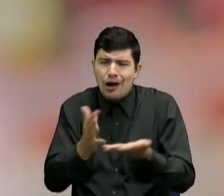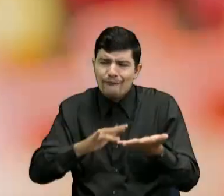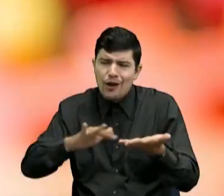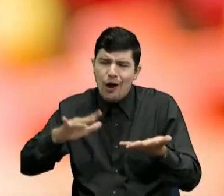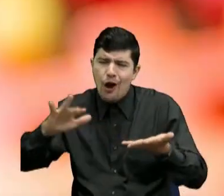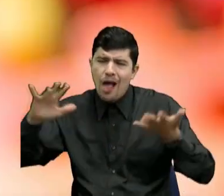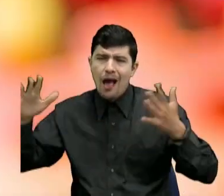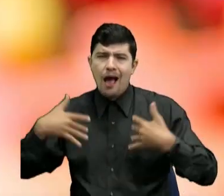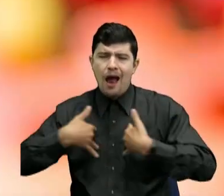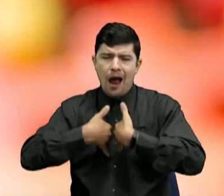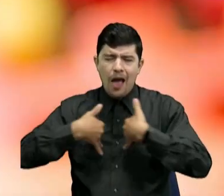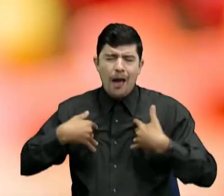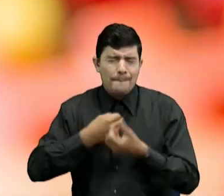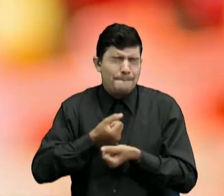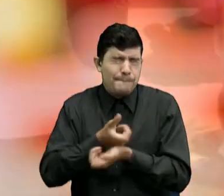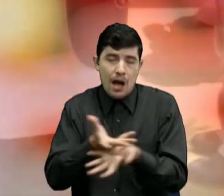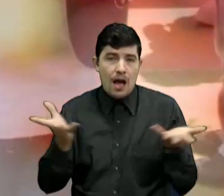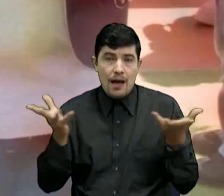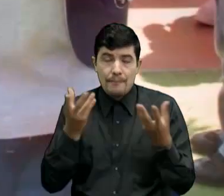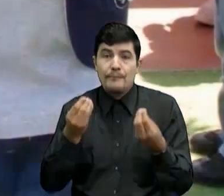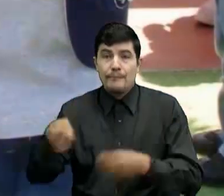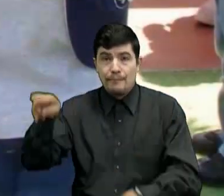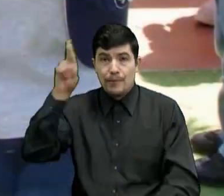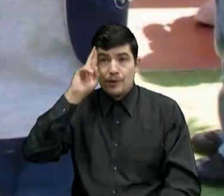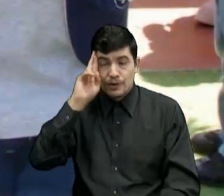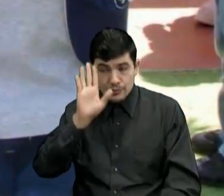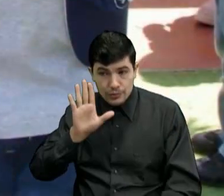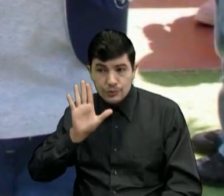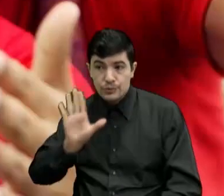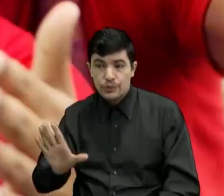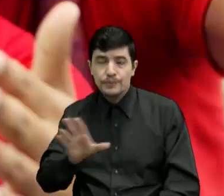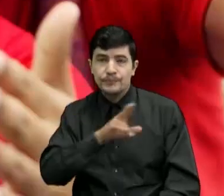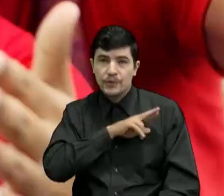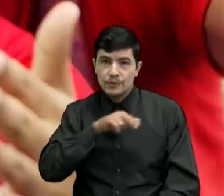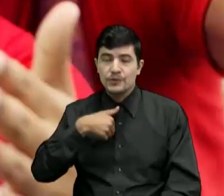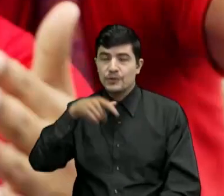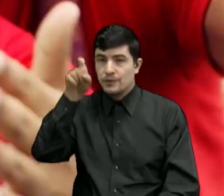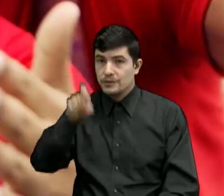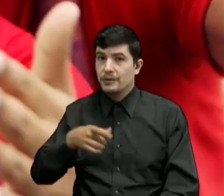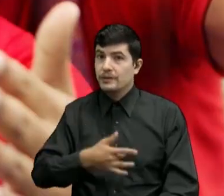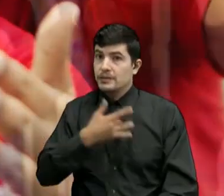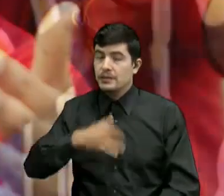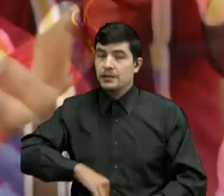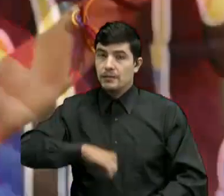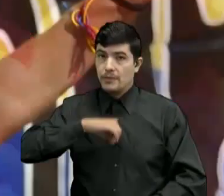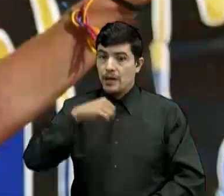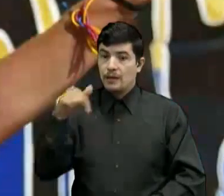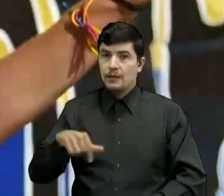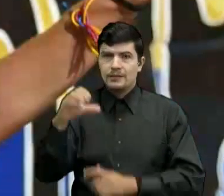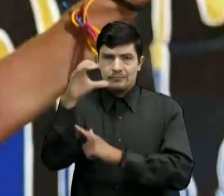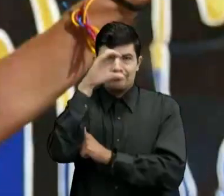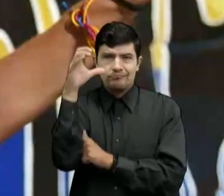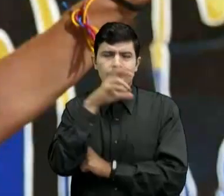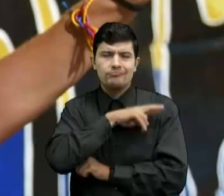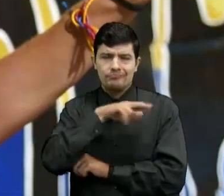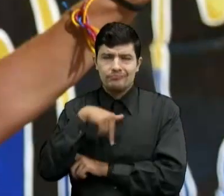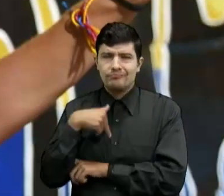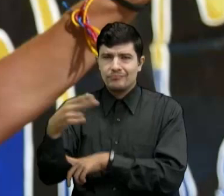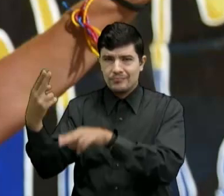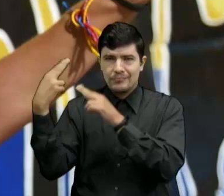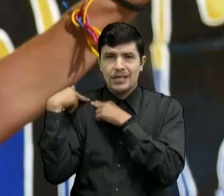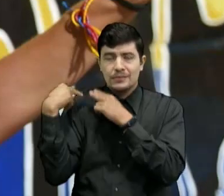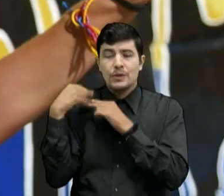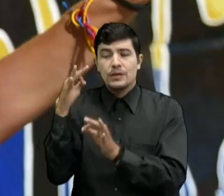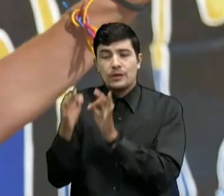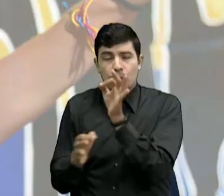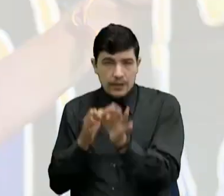Por estas Y muchas otras Razones Debemos sentirnos Orgullosos De nuestro país Y ser responsables De